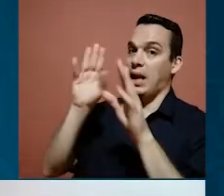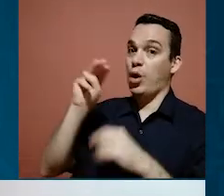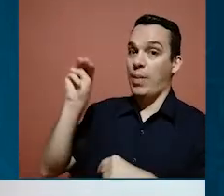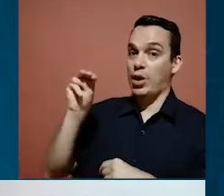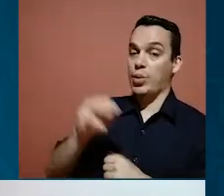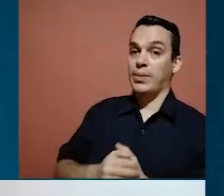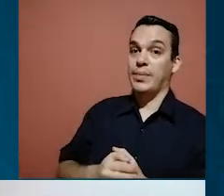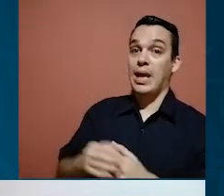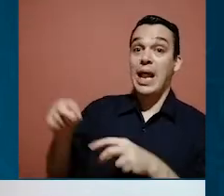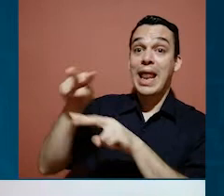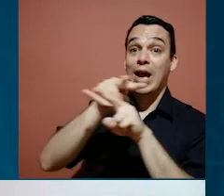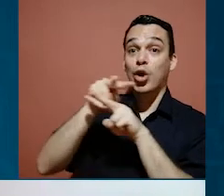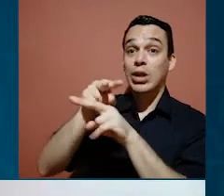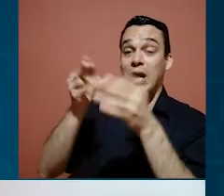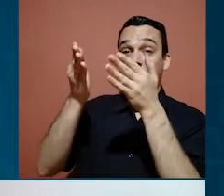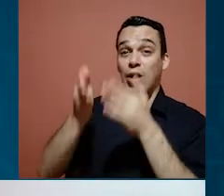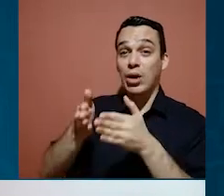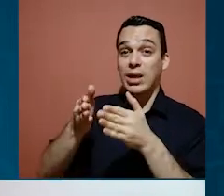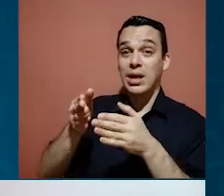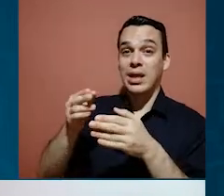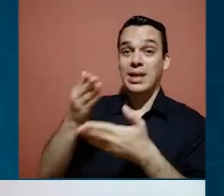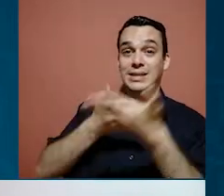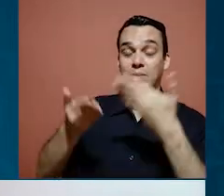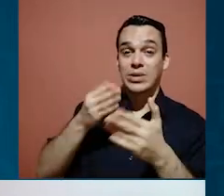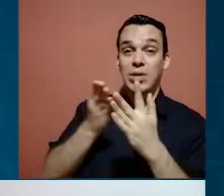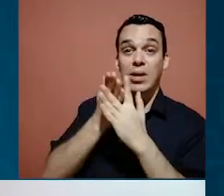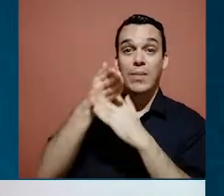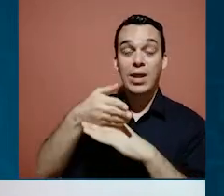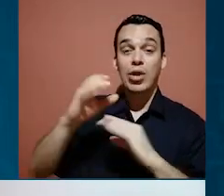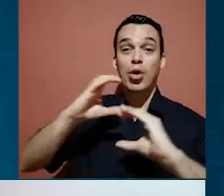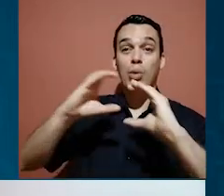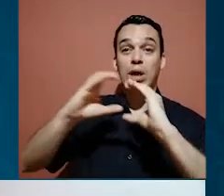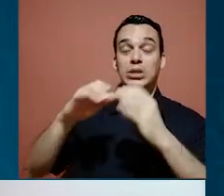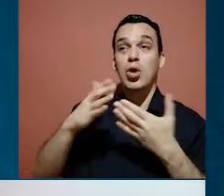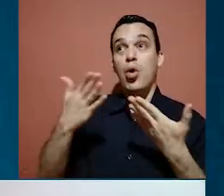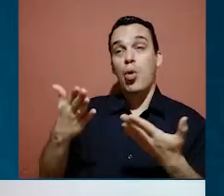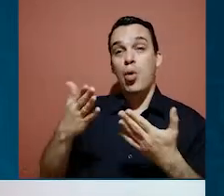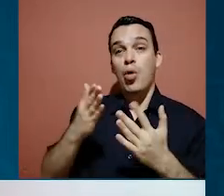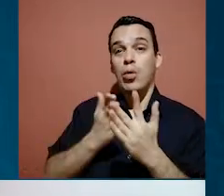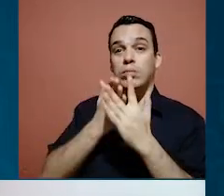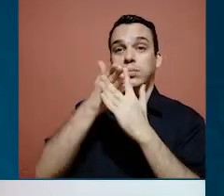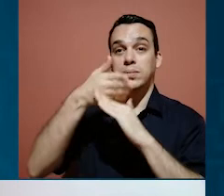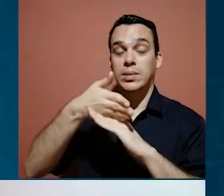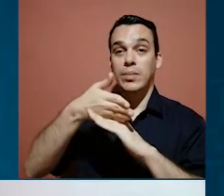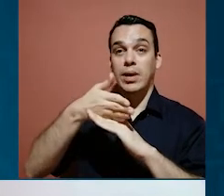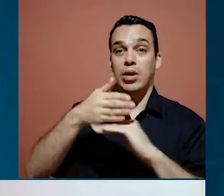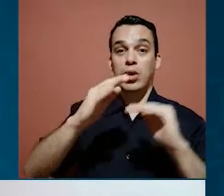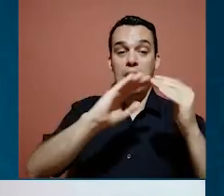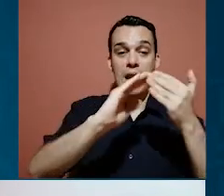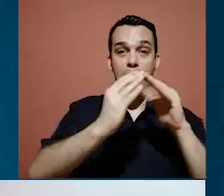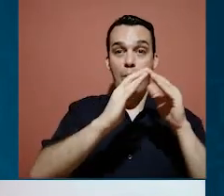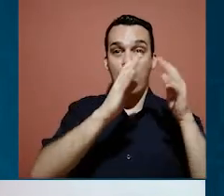Claro Marjorie, la Contraloría de Servicios es el medio de comunicación o la intermediación que